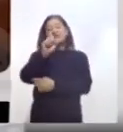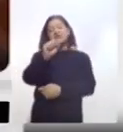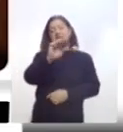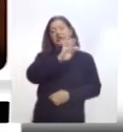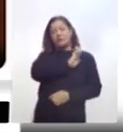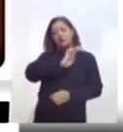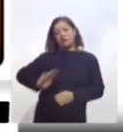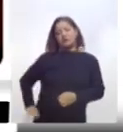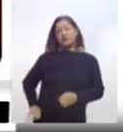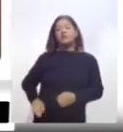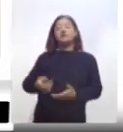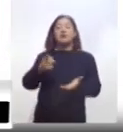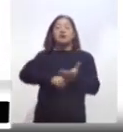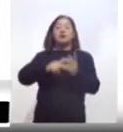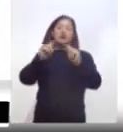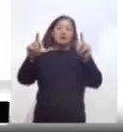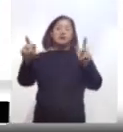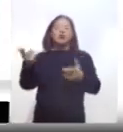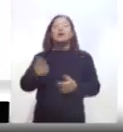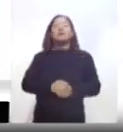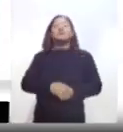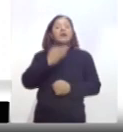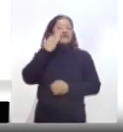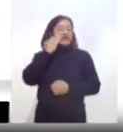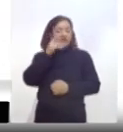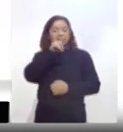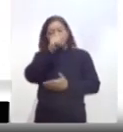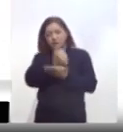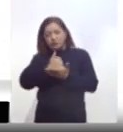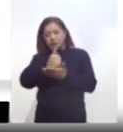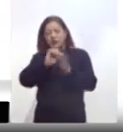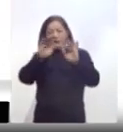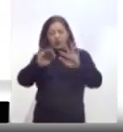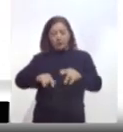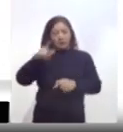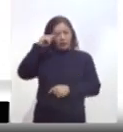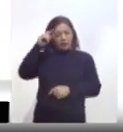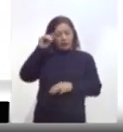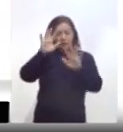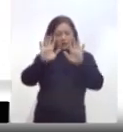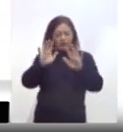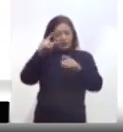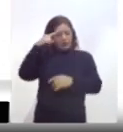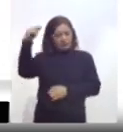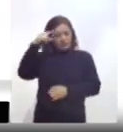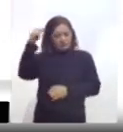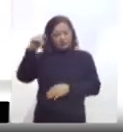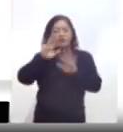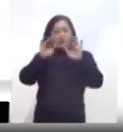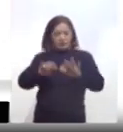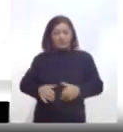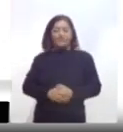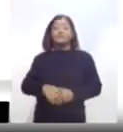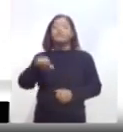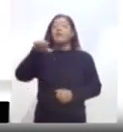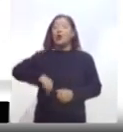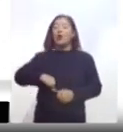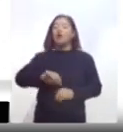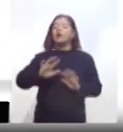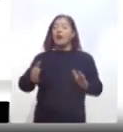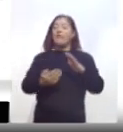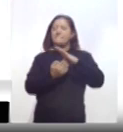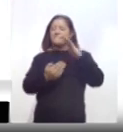En sus cuentas de Facebook y Twitter, Marco Menem escribió, Este día llevamos a cabo la Mesa de Gobernabilidad,